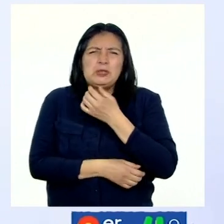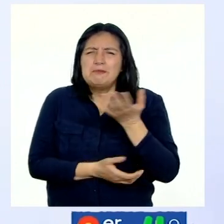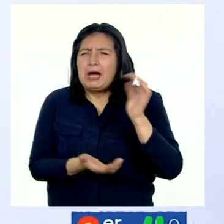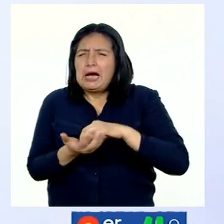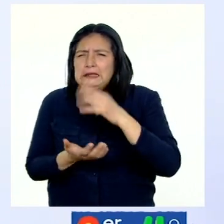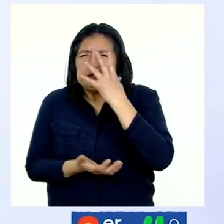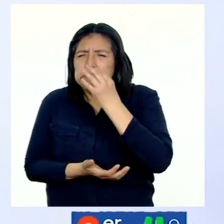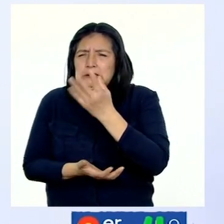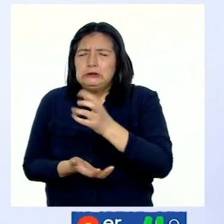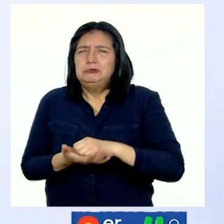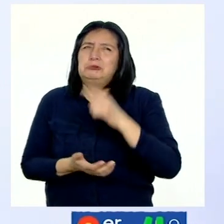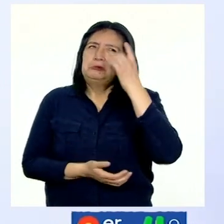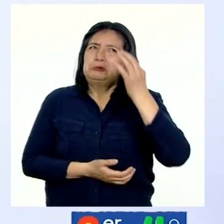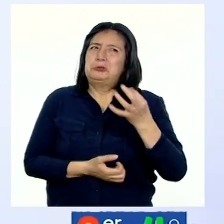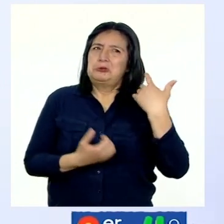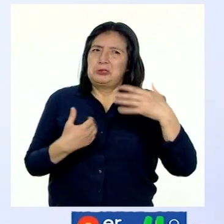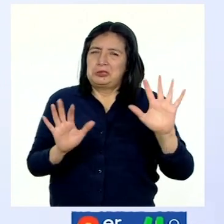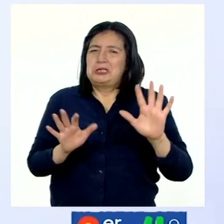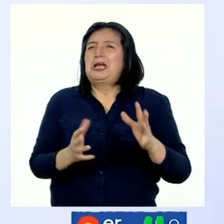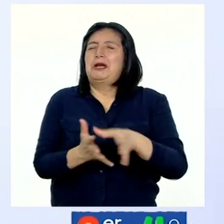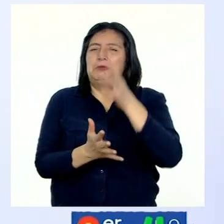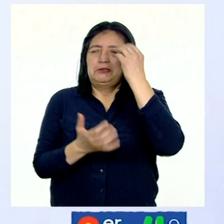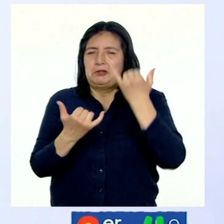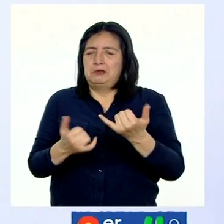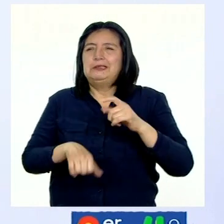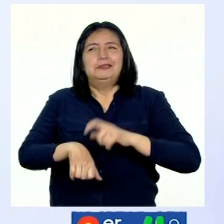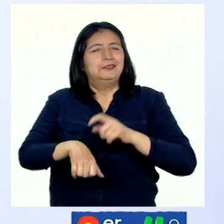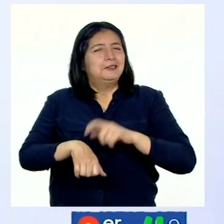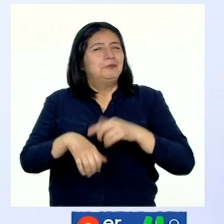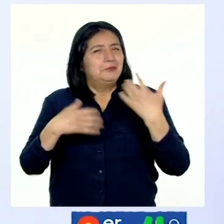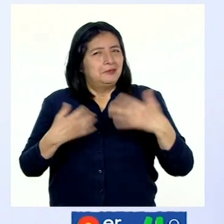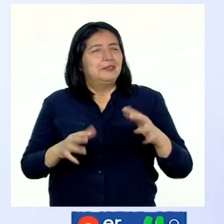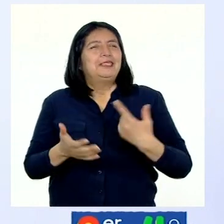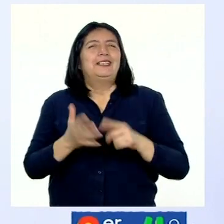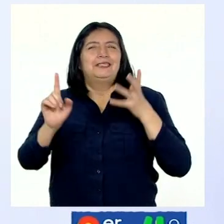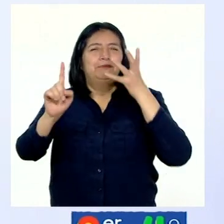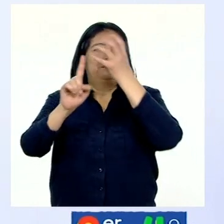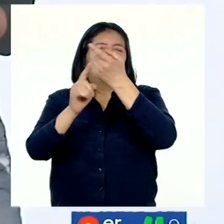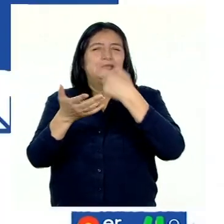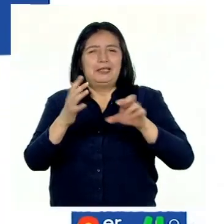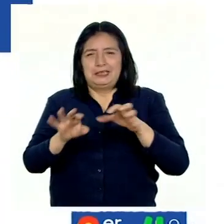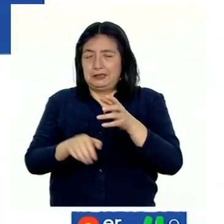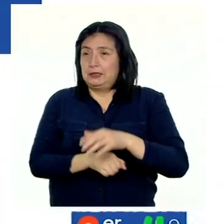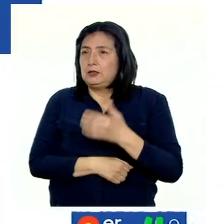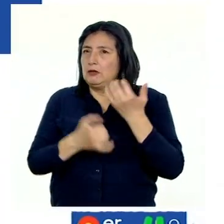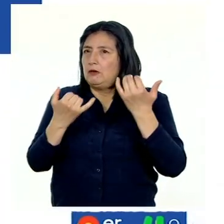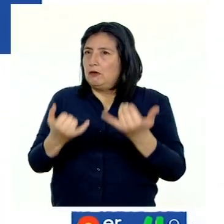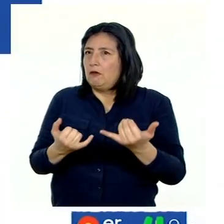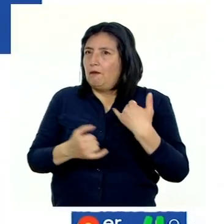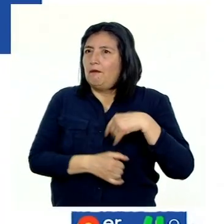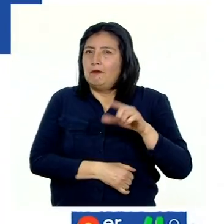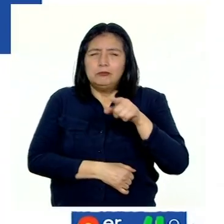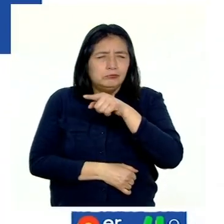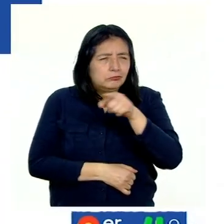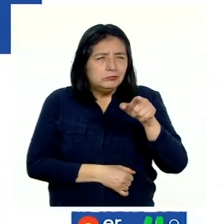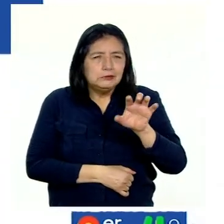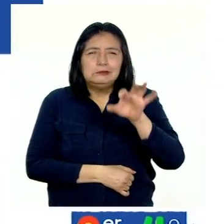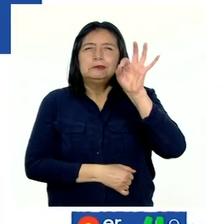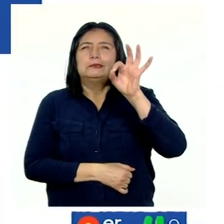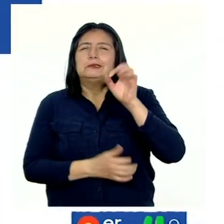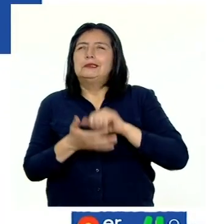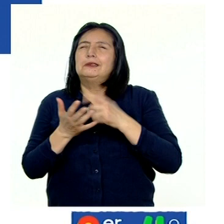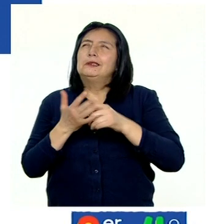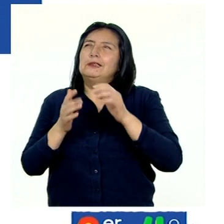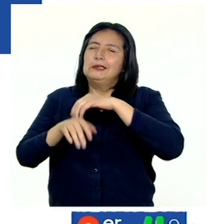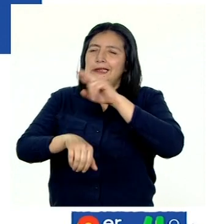atención? Creo que con todo lo que hemos aprendido hoy es momento de nuestro reto. Hoy identificarán señas de la